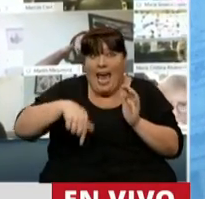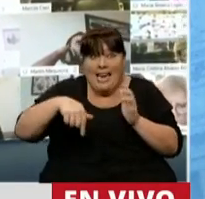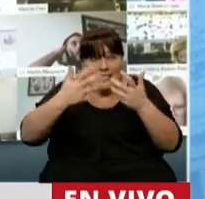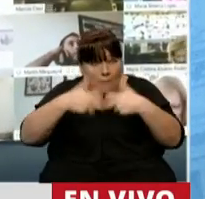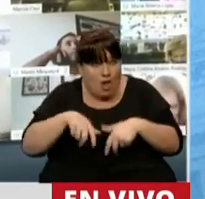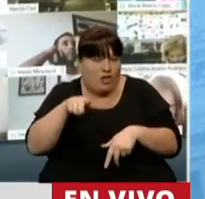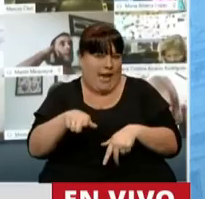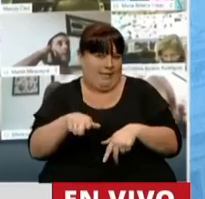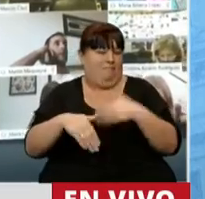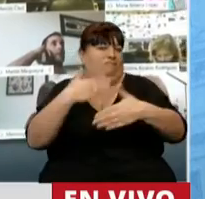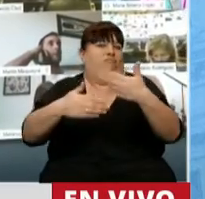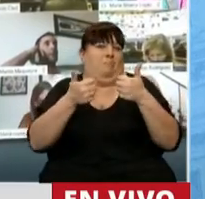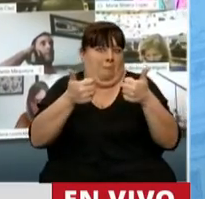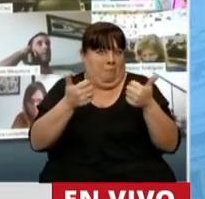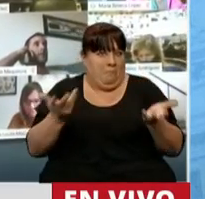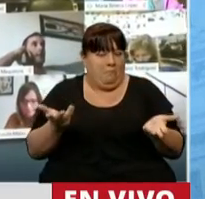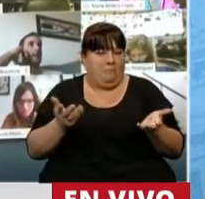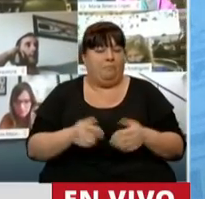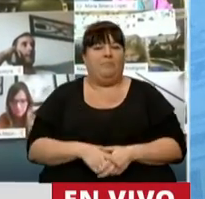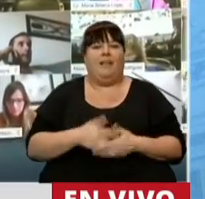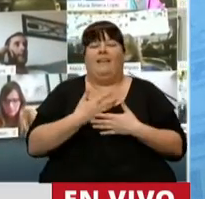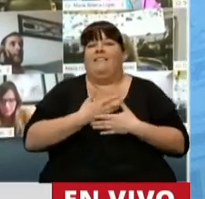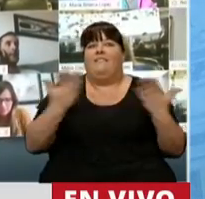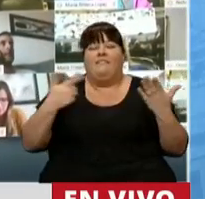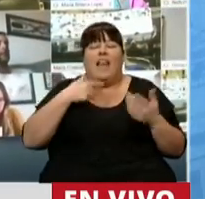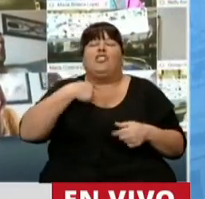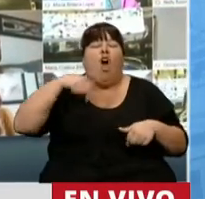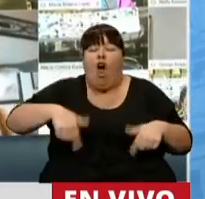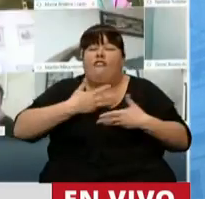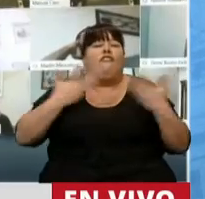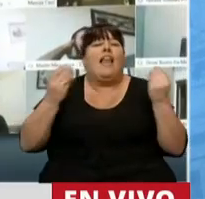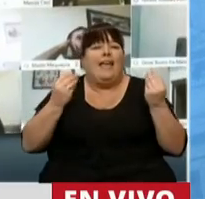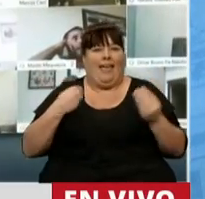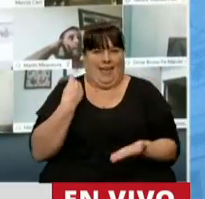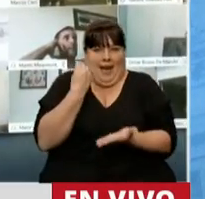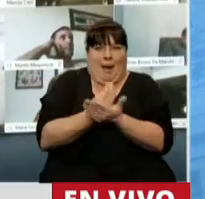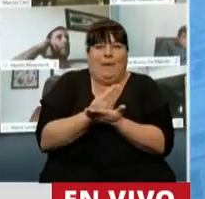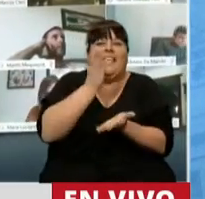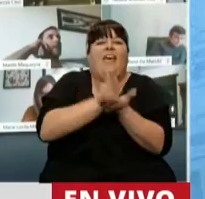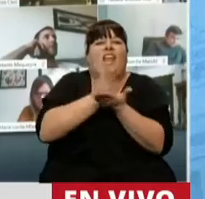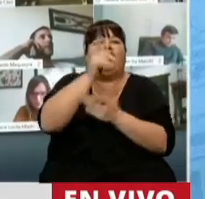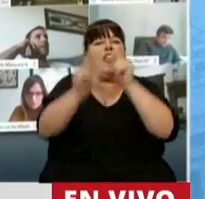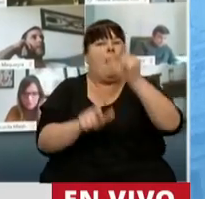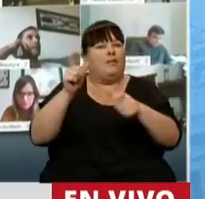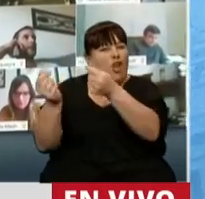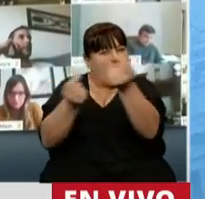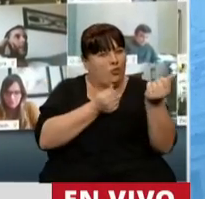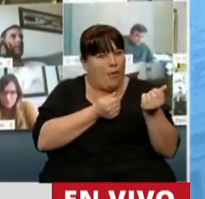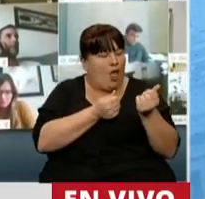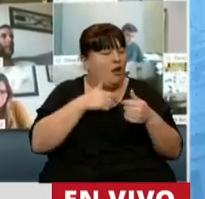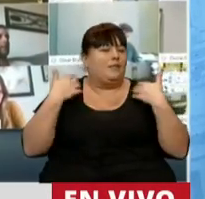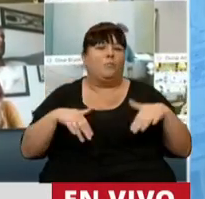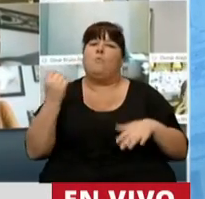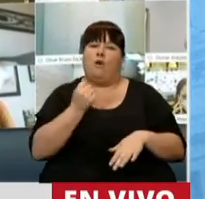este proyecto es un avance enorme. La satisfacción que tengo hoy de representar derechos de consumidores es